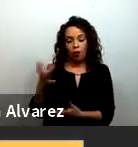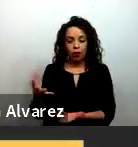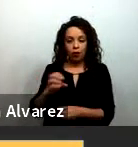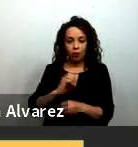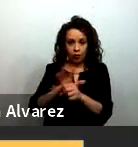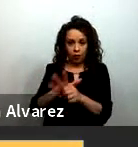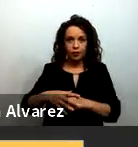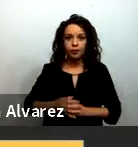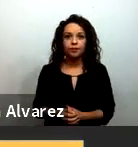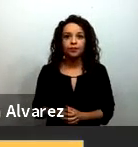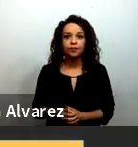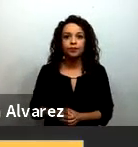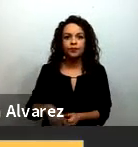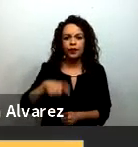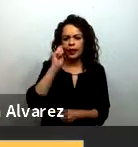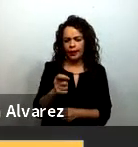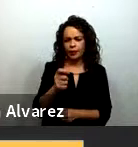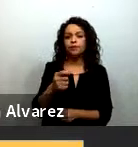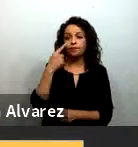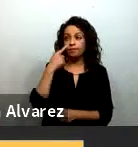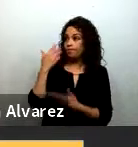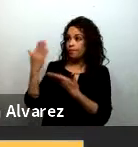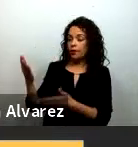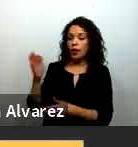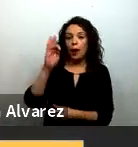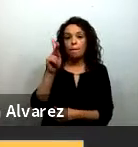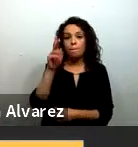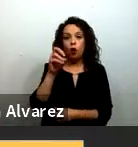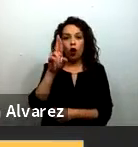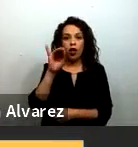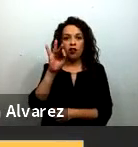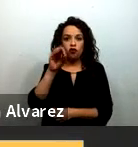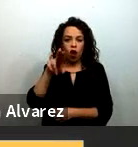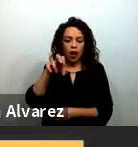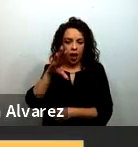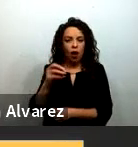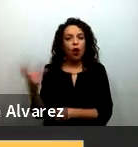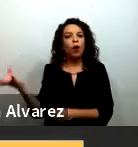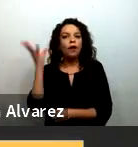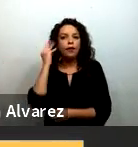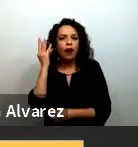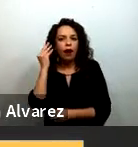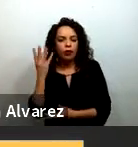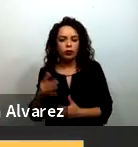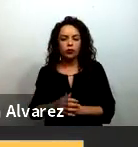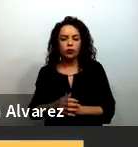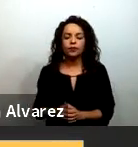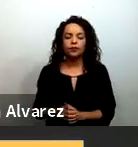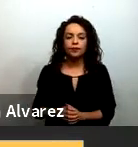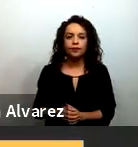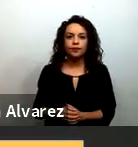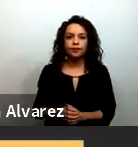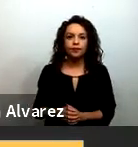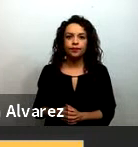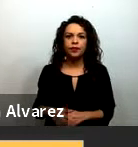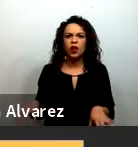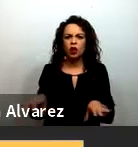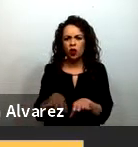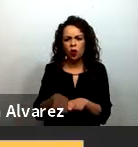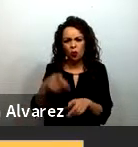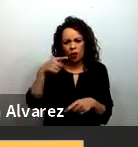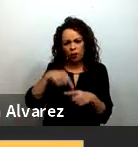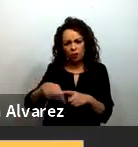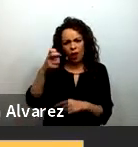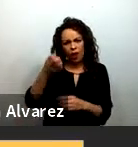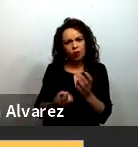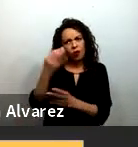y radios comunitarias lo mismo voy a seguir la misma lógica que la anterior ¿cómo surge la iniciativa? en el